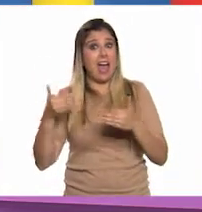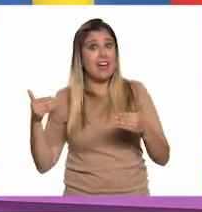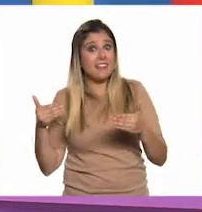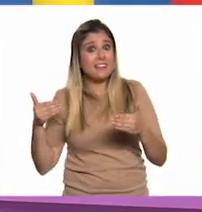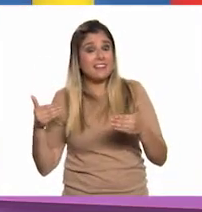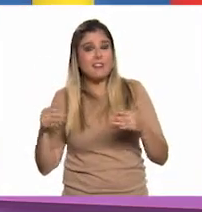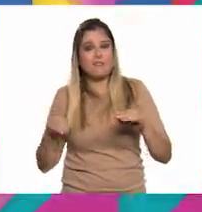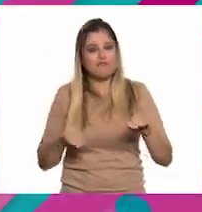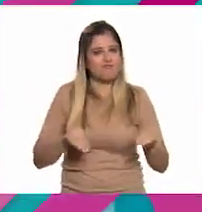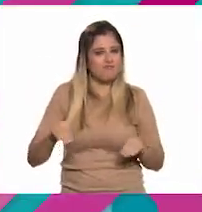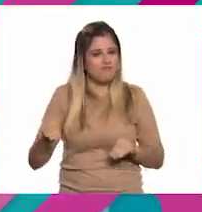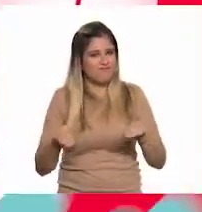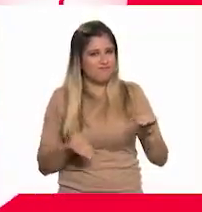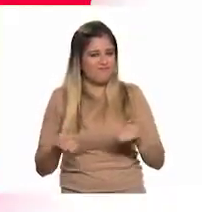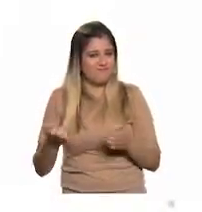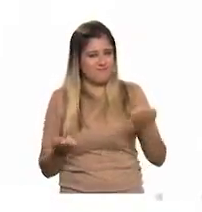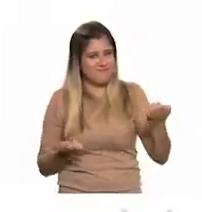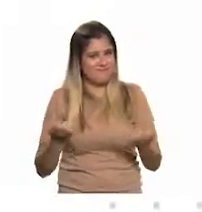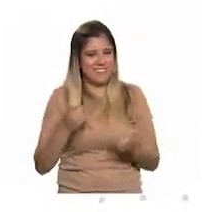movernos un poco.